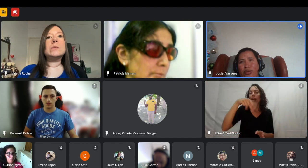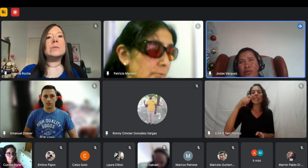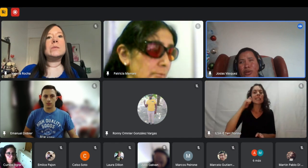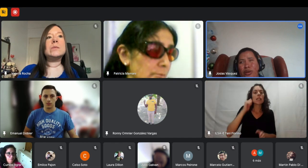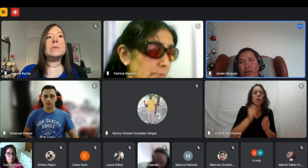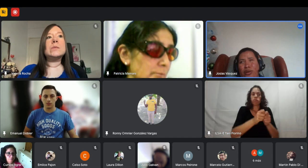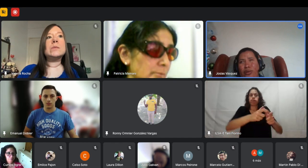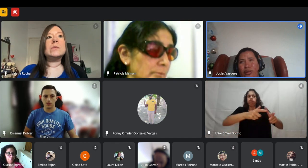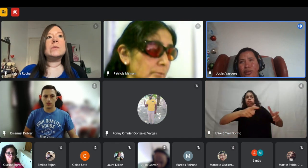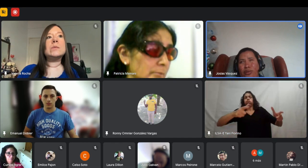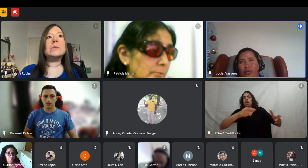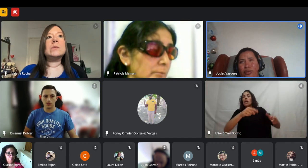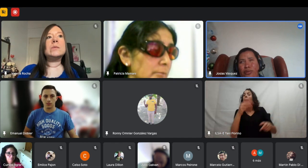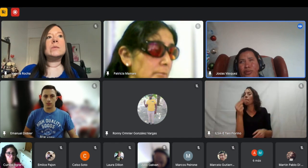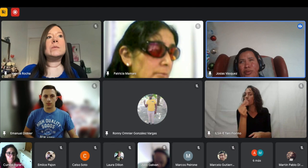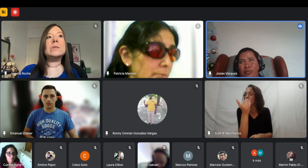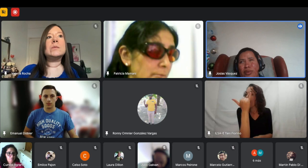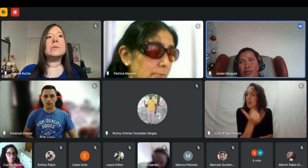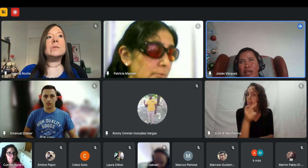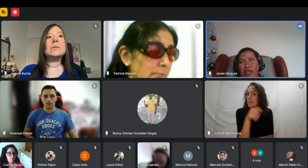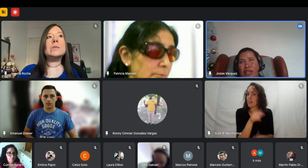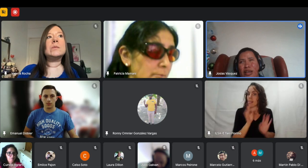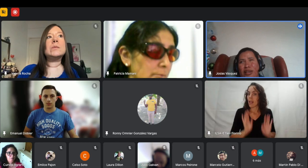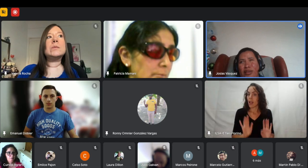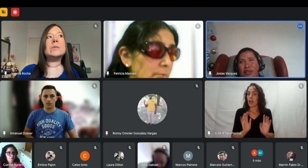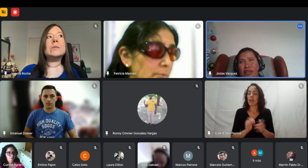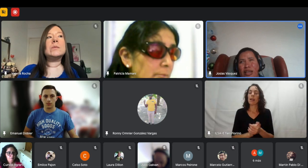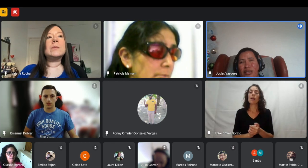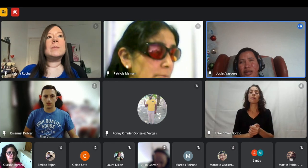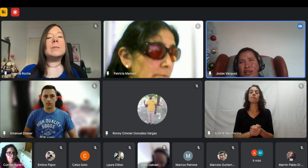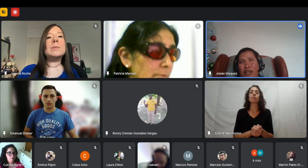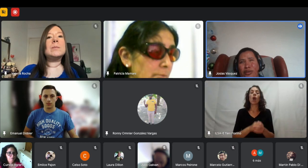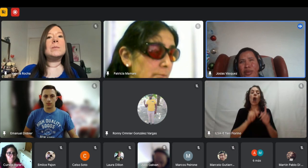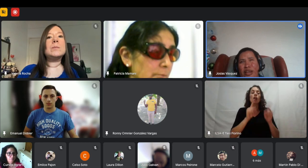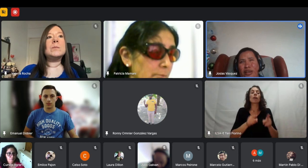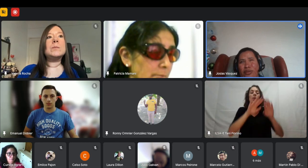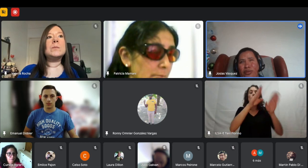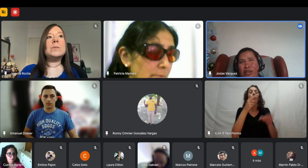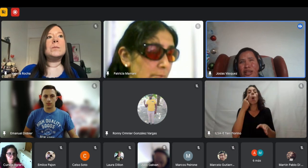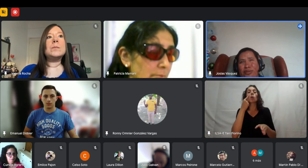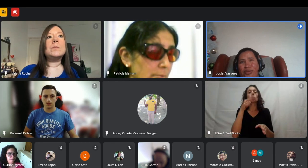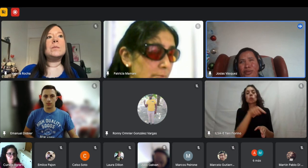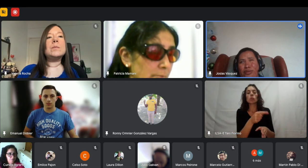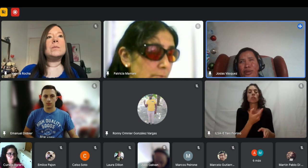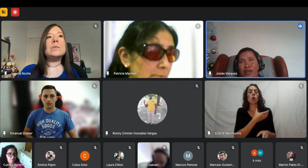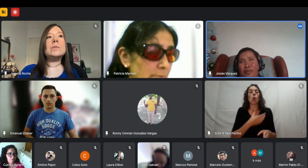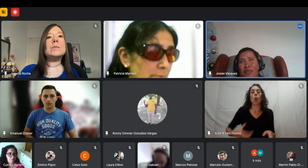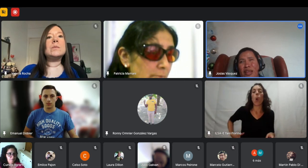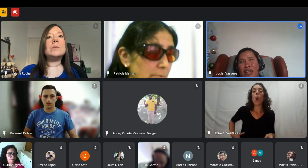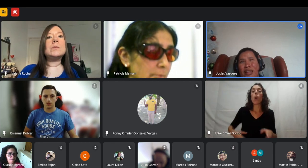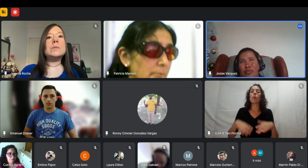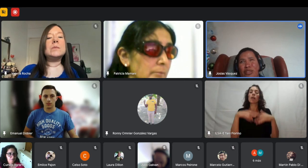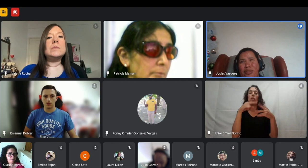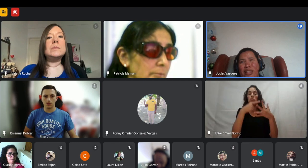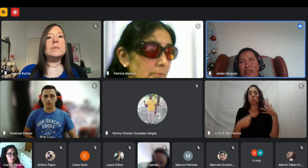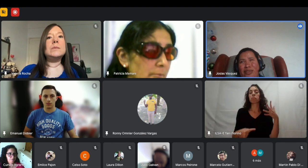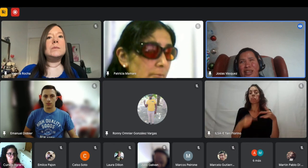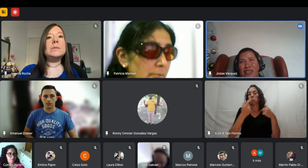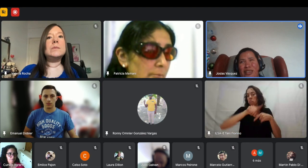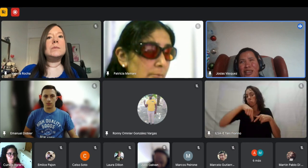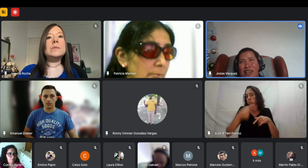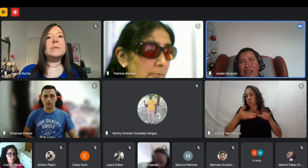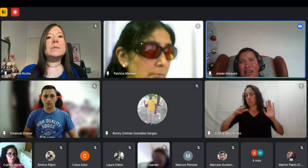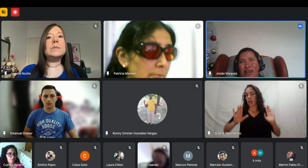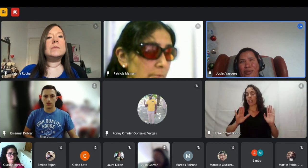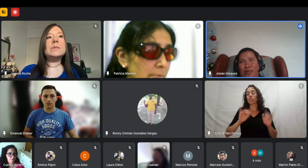presupuesto o una entidad ya sea de gobierno o de algún otro lugar entonces lo que